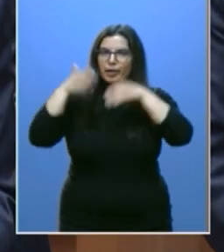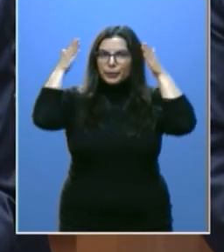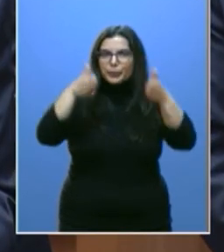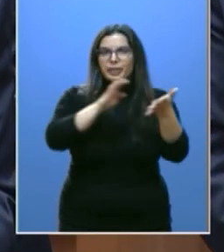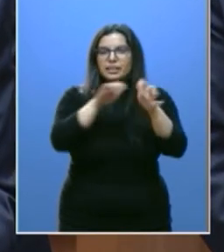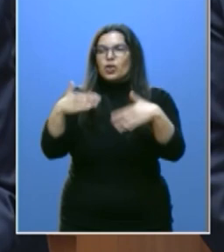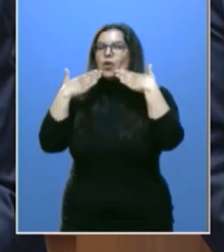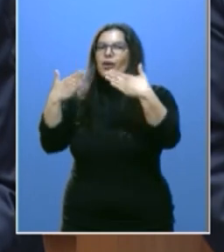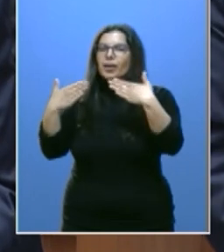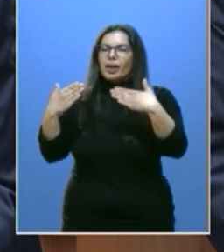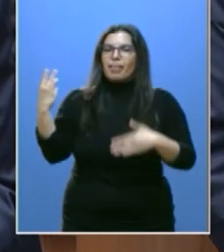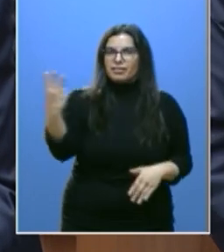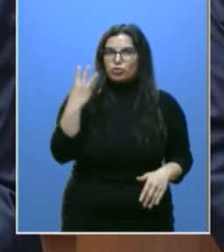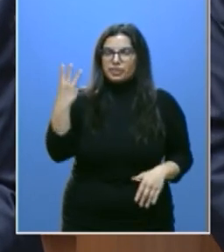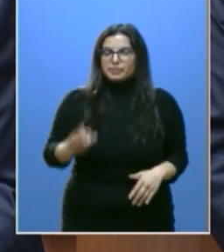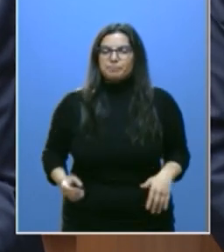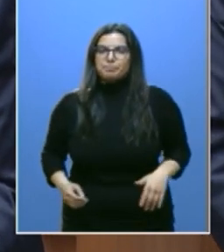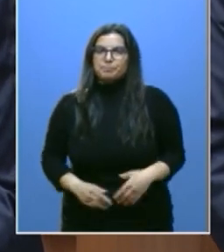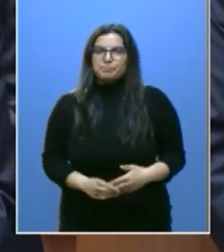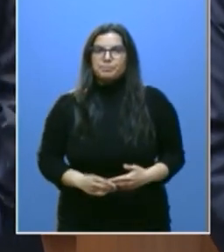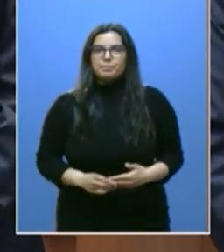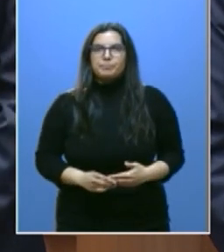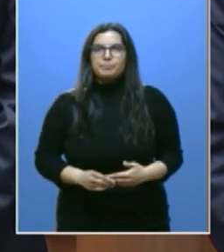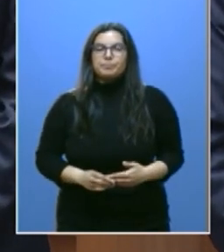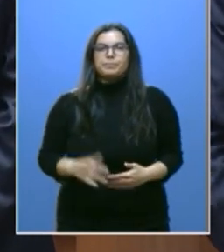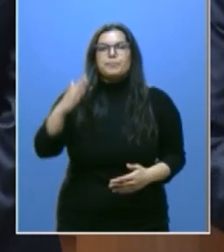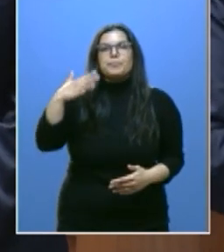Muchas gracias a los tres. Gracias